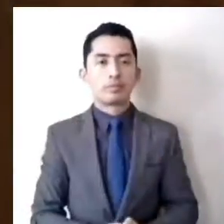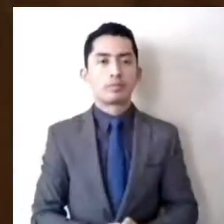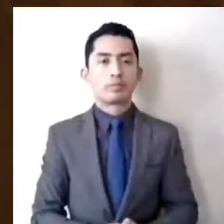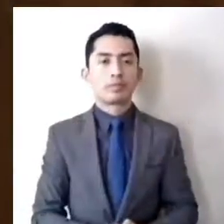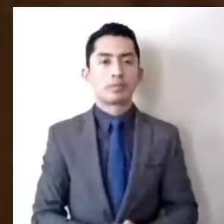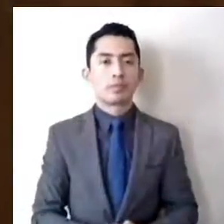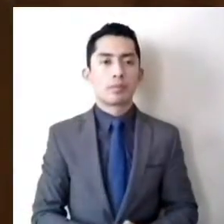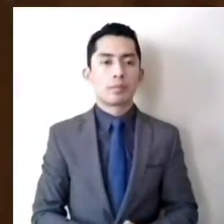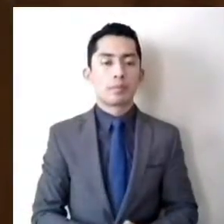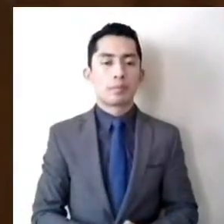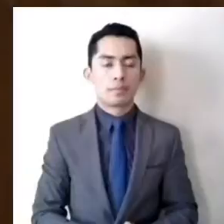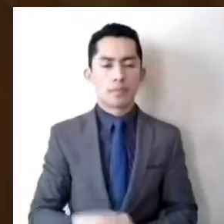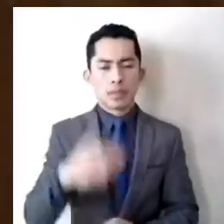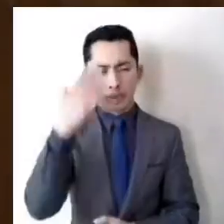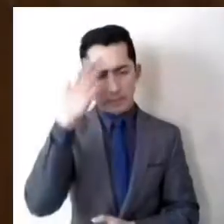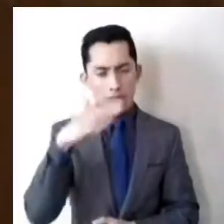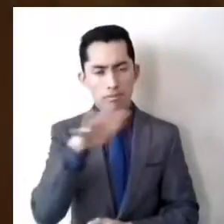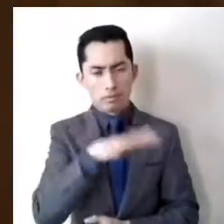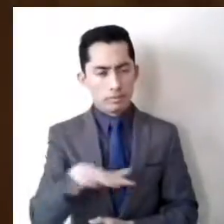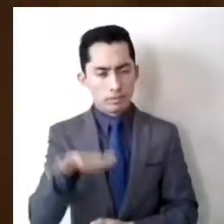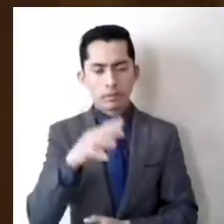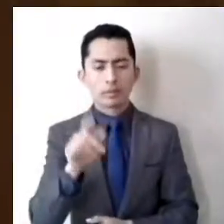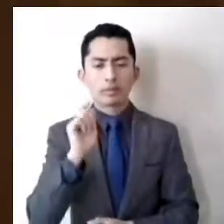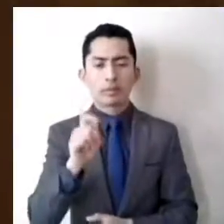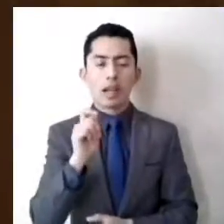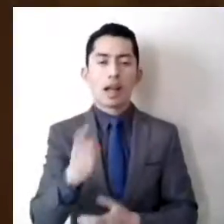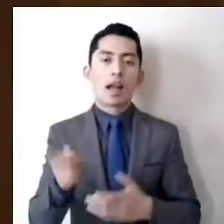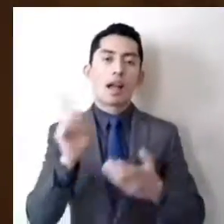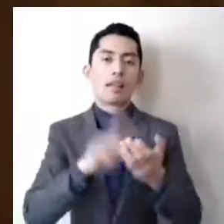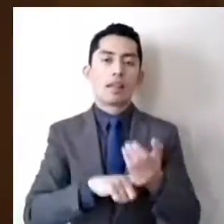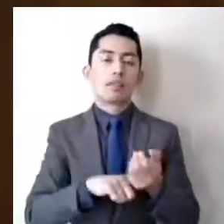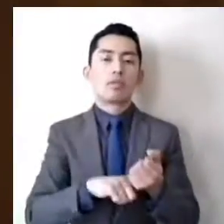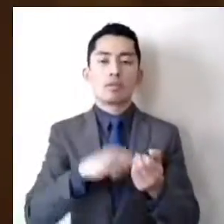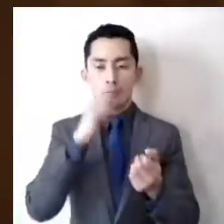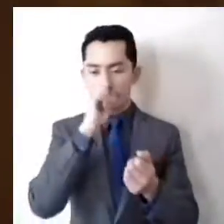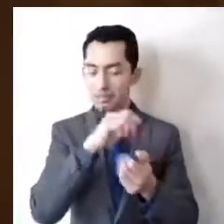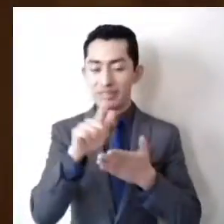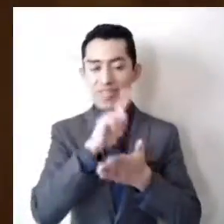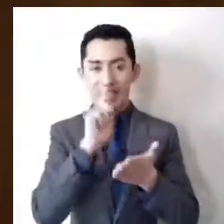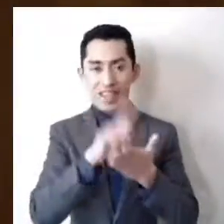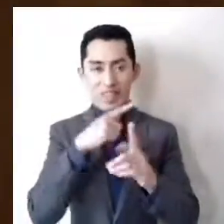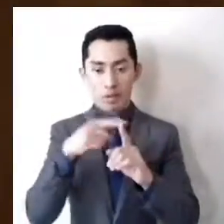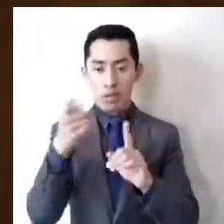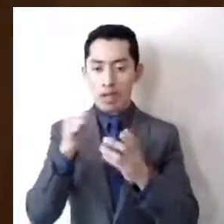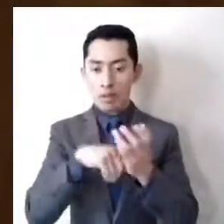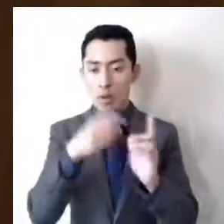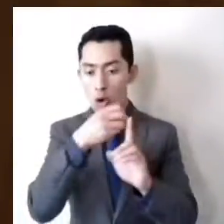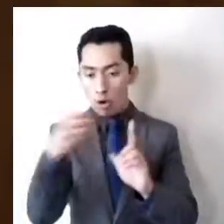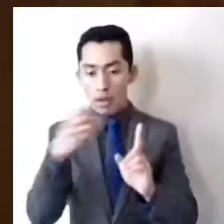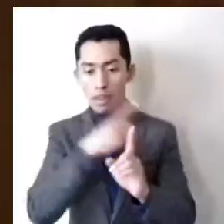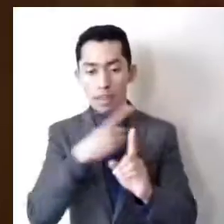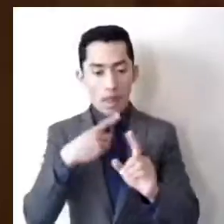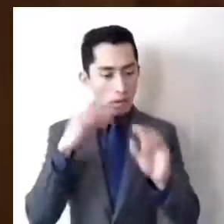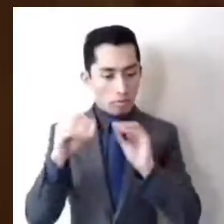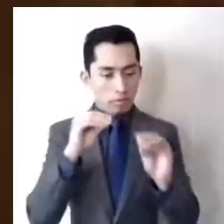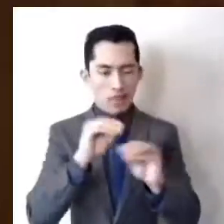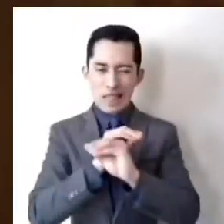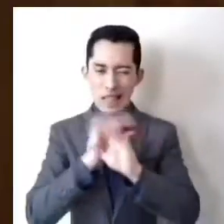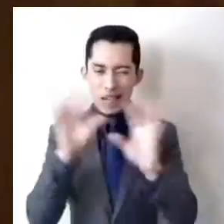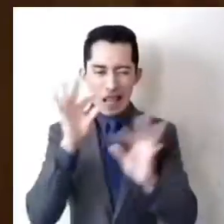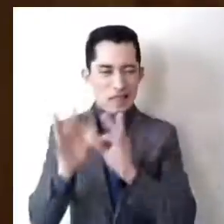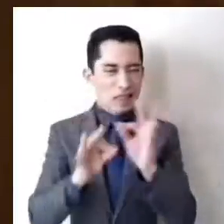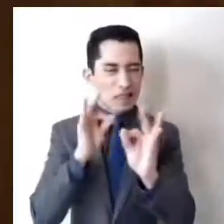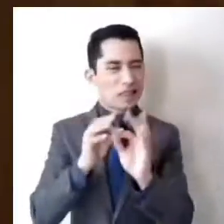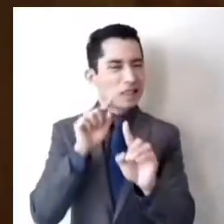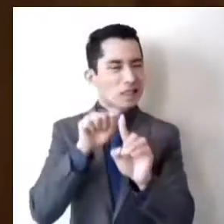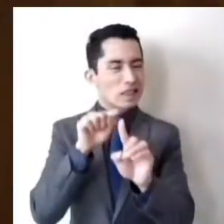generales, todos los preceptos que integran el orden legal deben ser claros y precisos a efecto